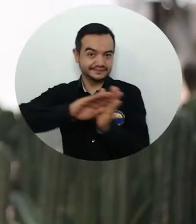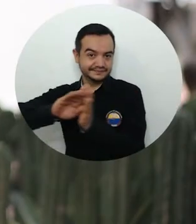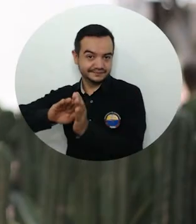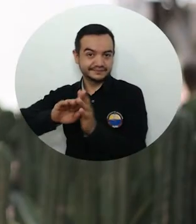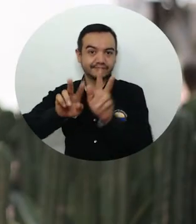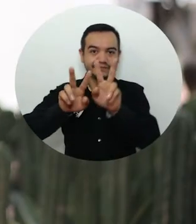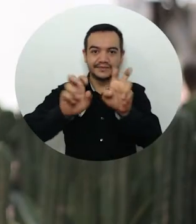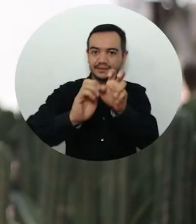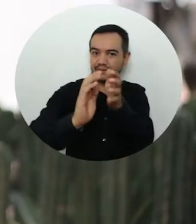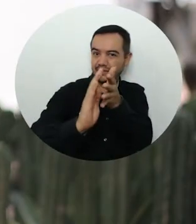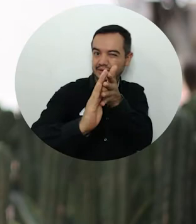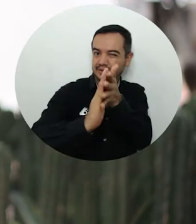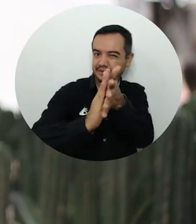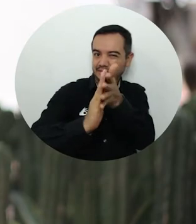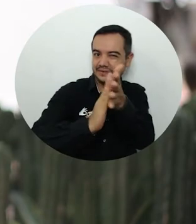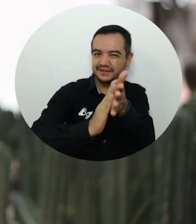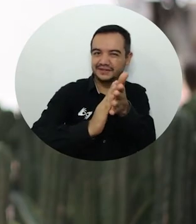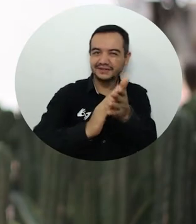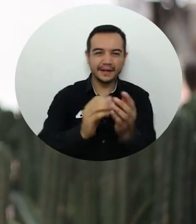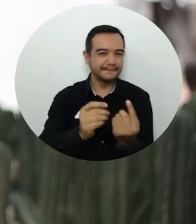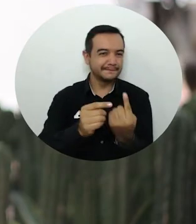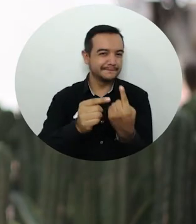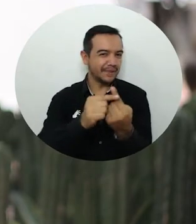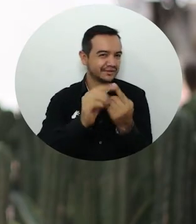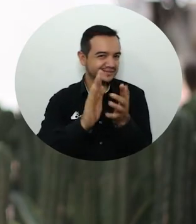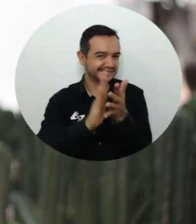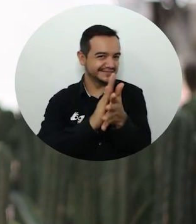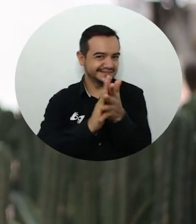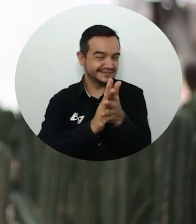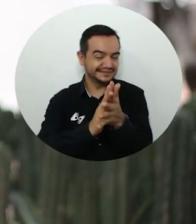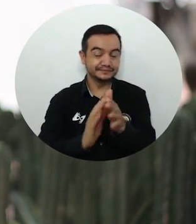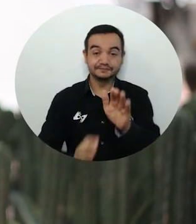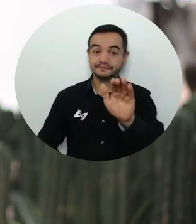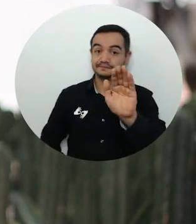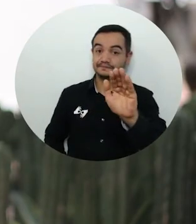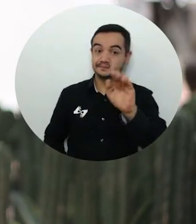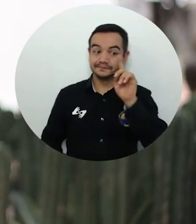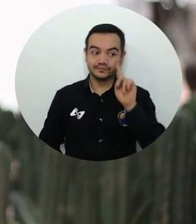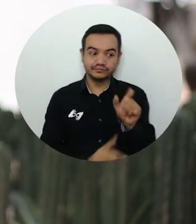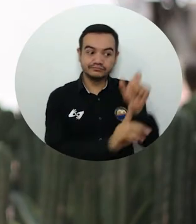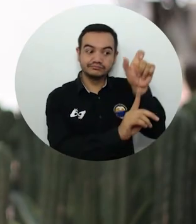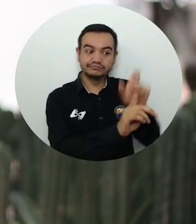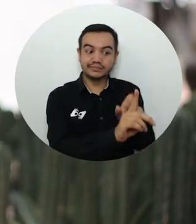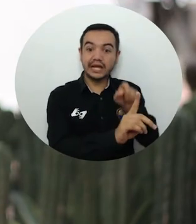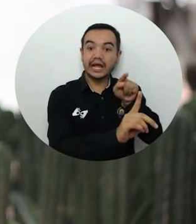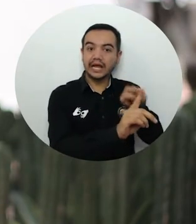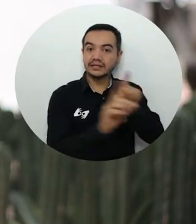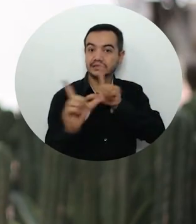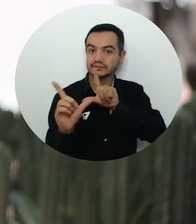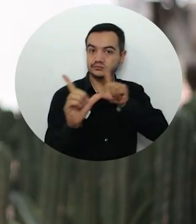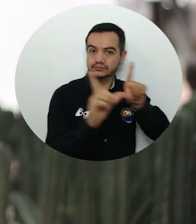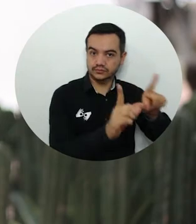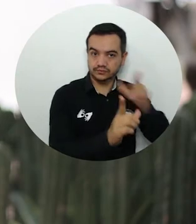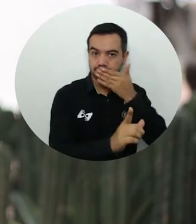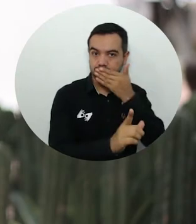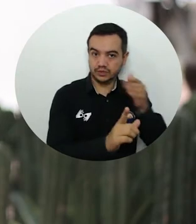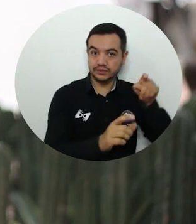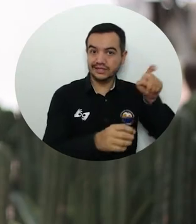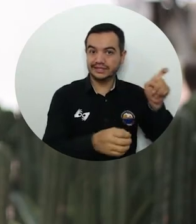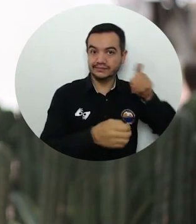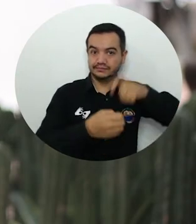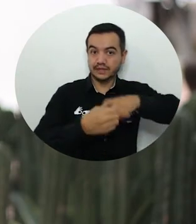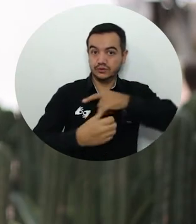Cambiando de tema pero siguiendo con noticias positivas, le contamos a los televidentes que un graduado de Uni Magdalena fue